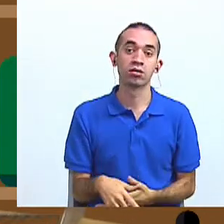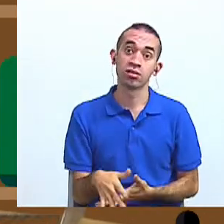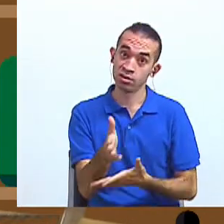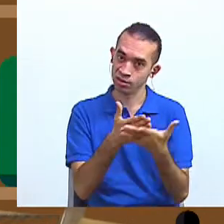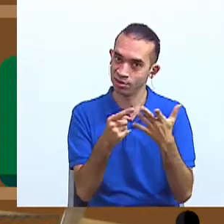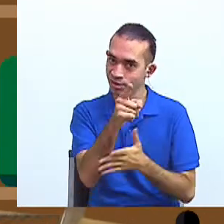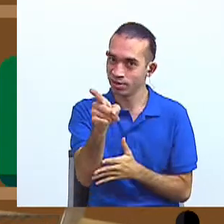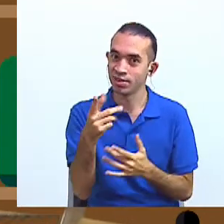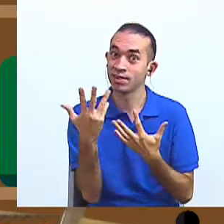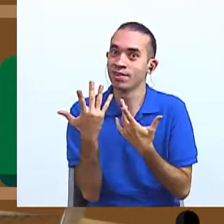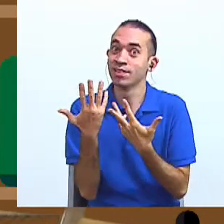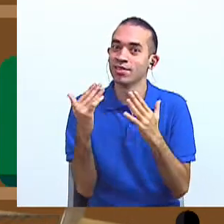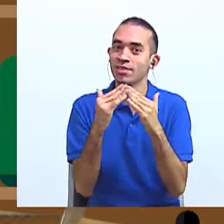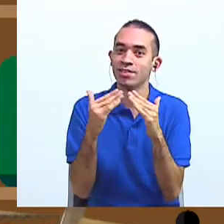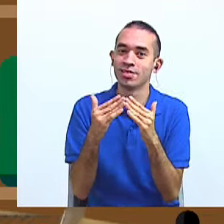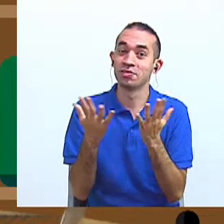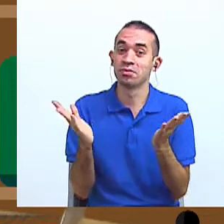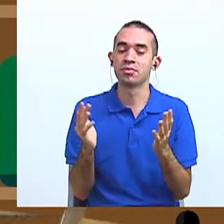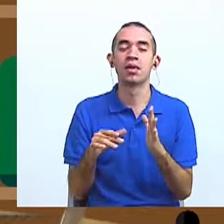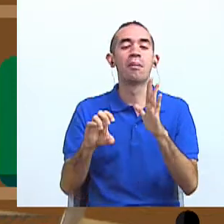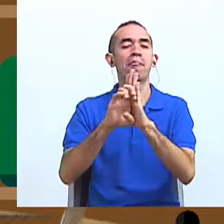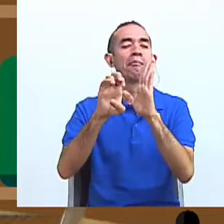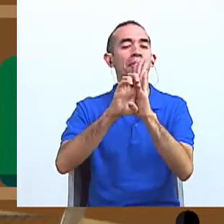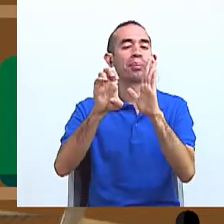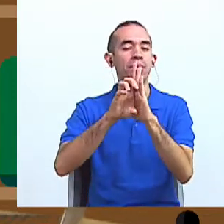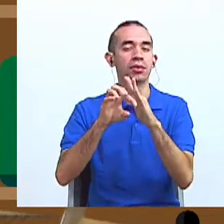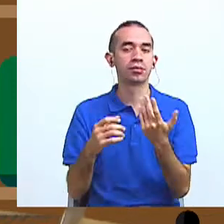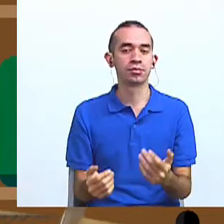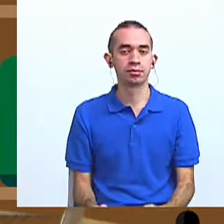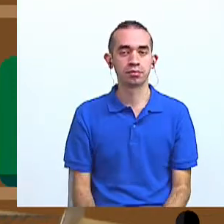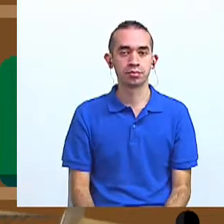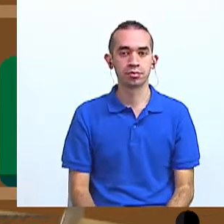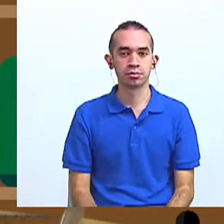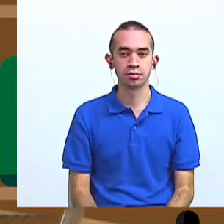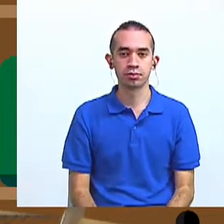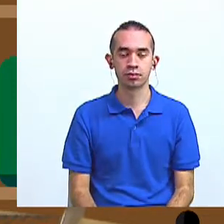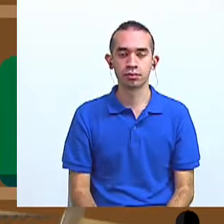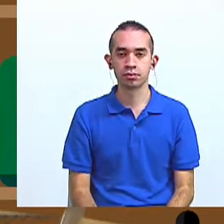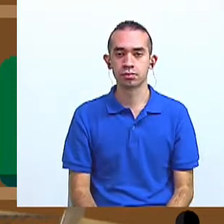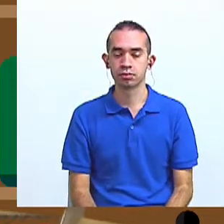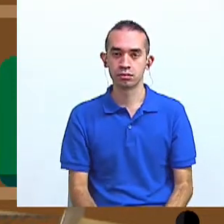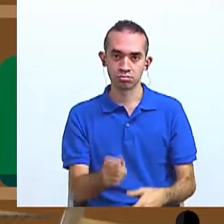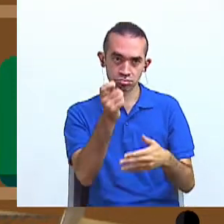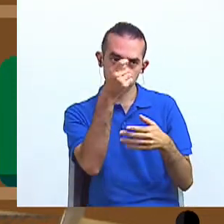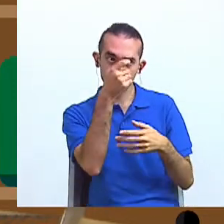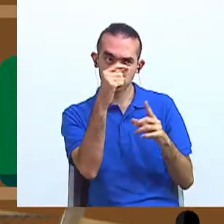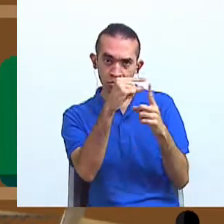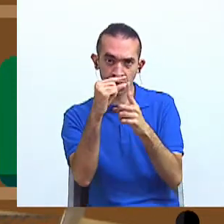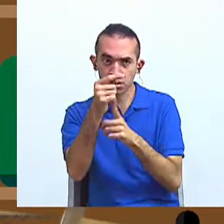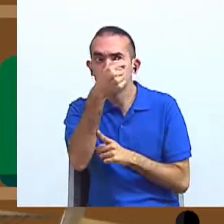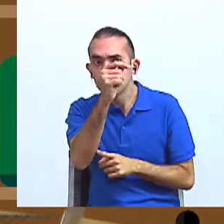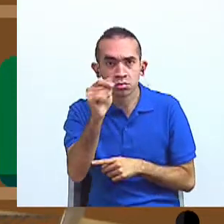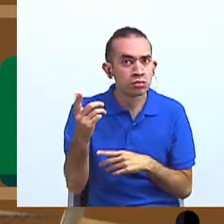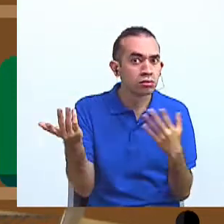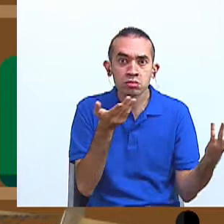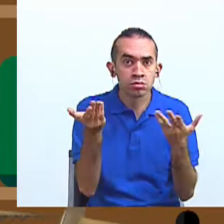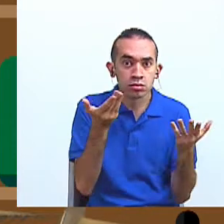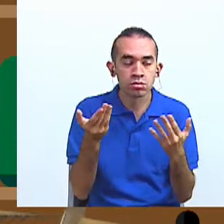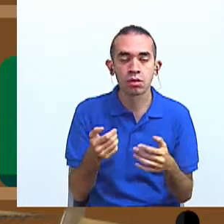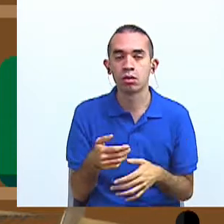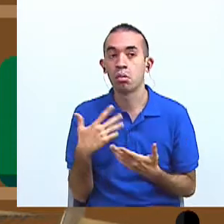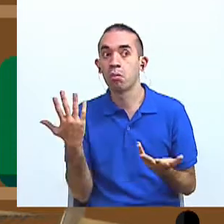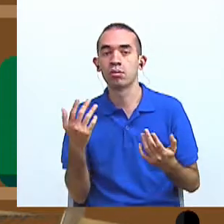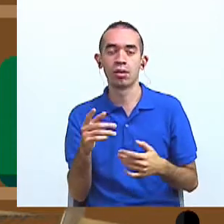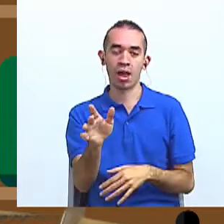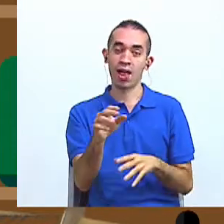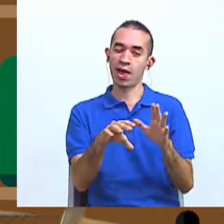está esperando ese momento ortográfico, por ejemplo, para saber cuándo se tildan las palabras. O bien, me imagino